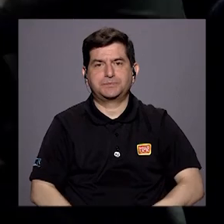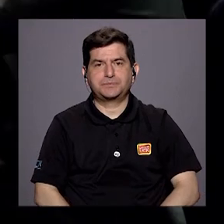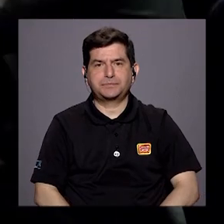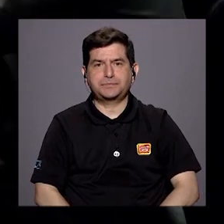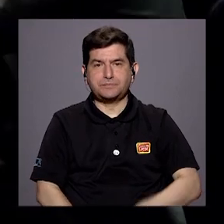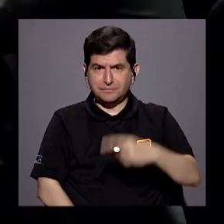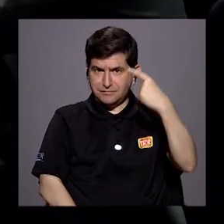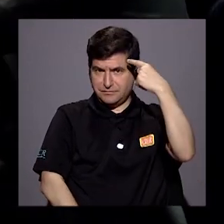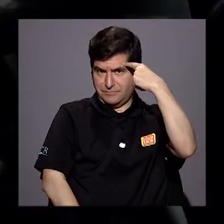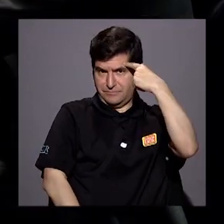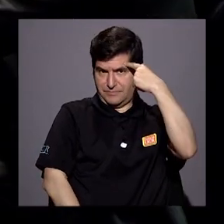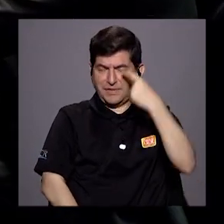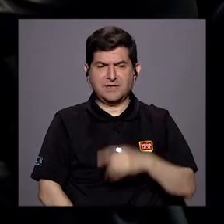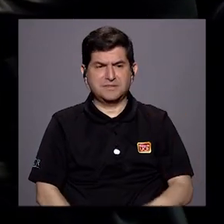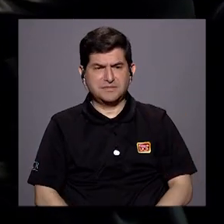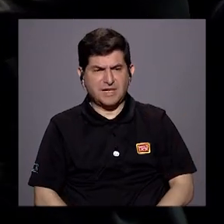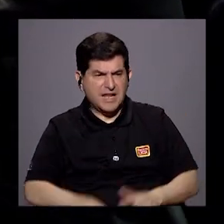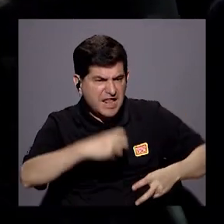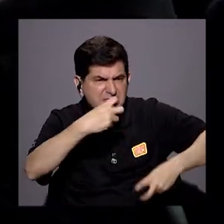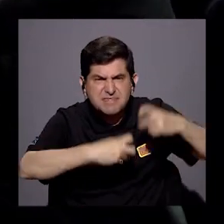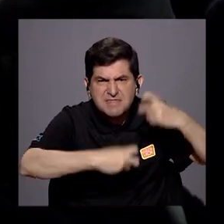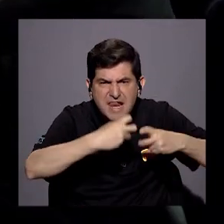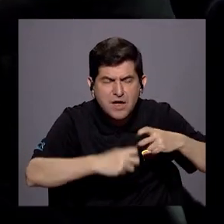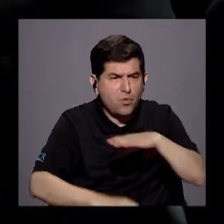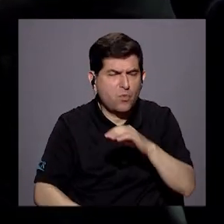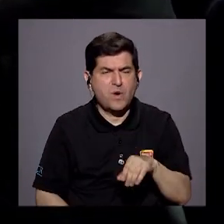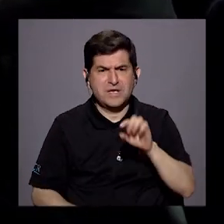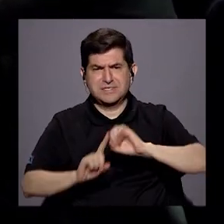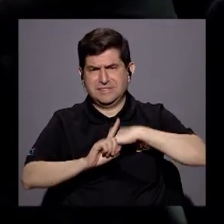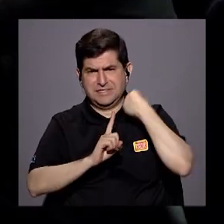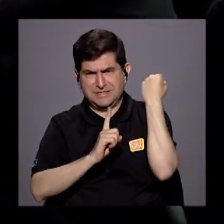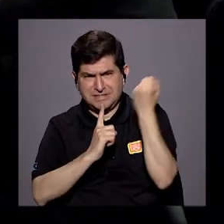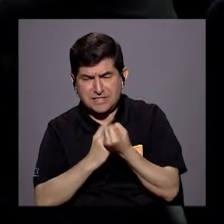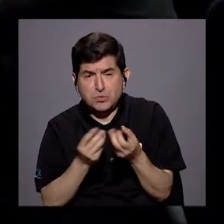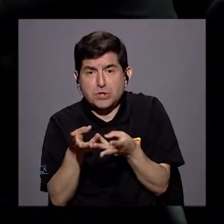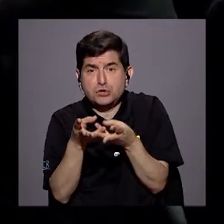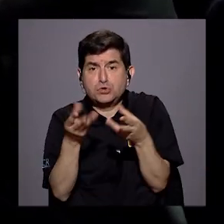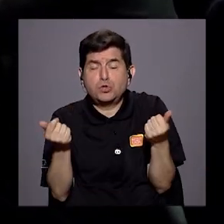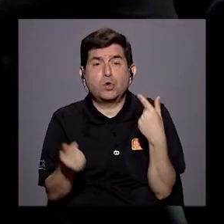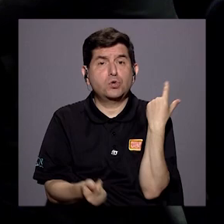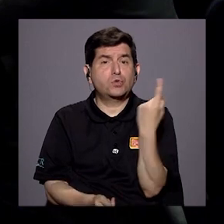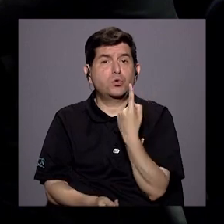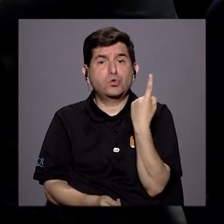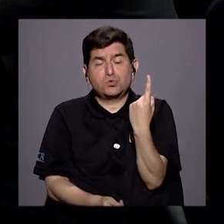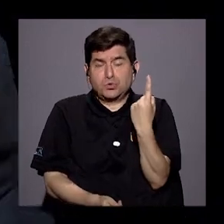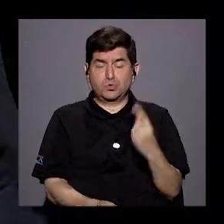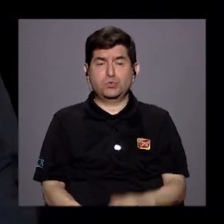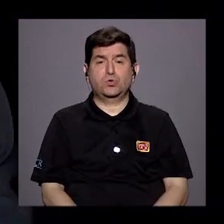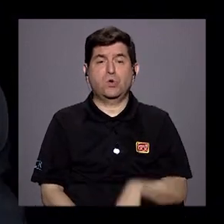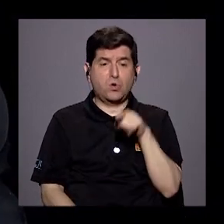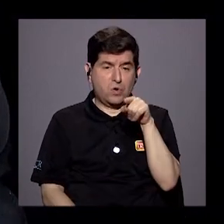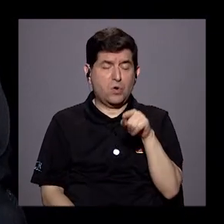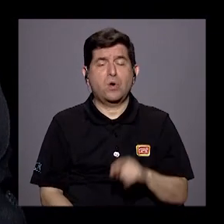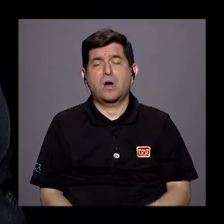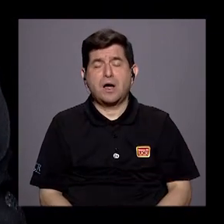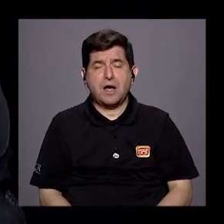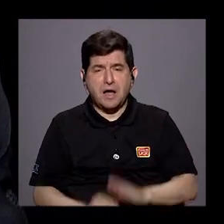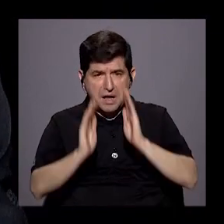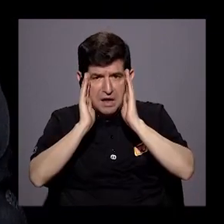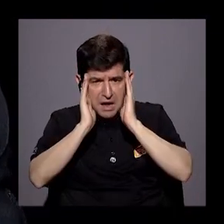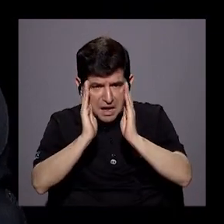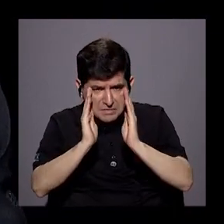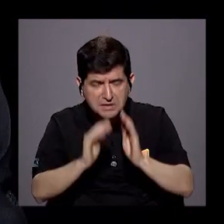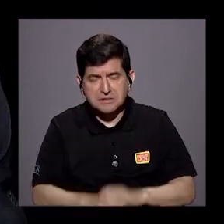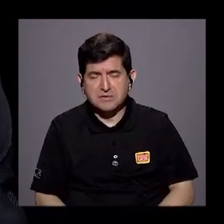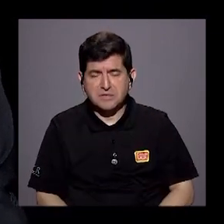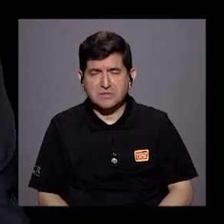Pensar que la delincuencia y que la criminalidad se van a resolver solo y simplemente entrándole a ese problema y